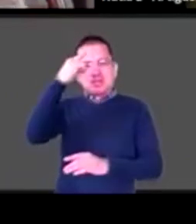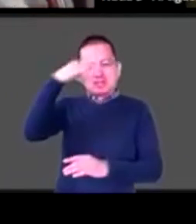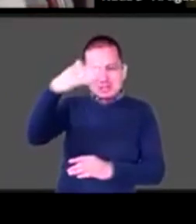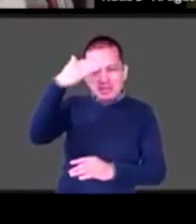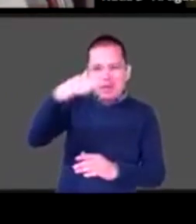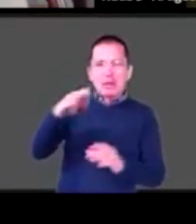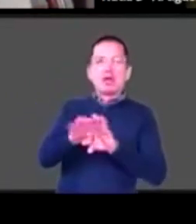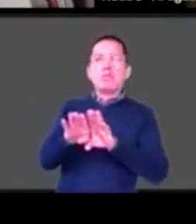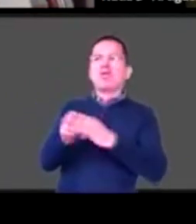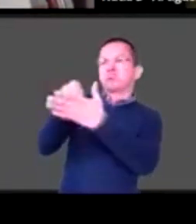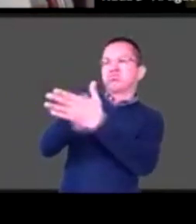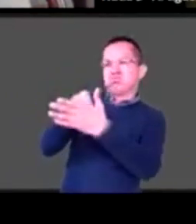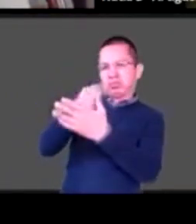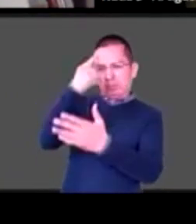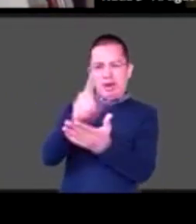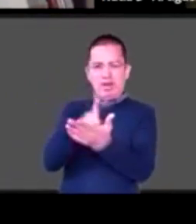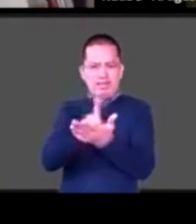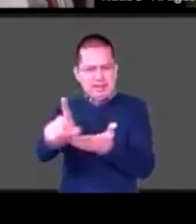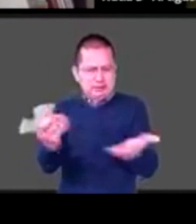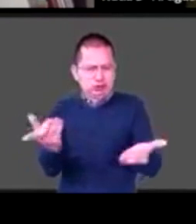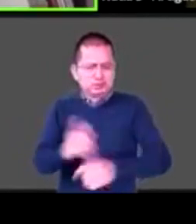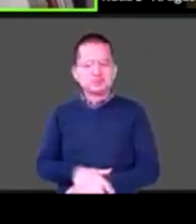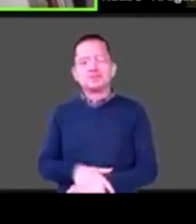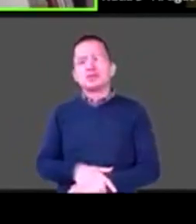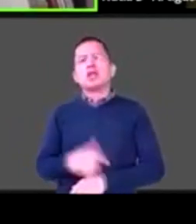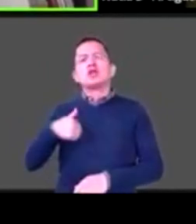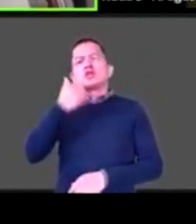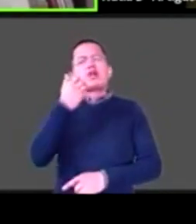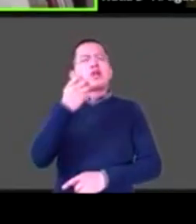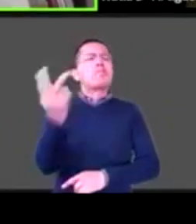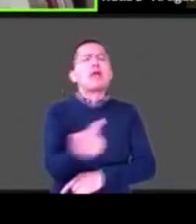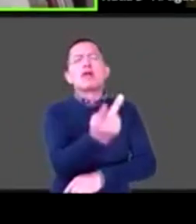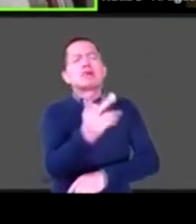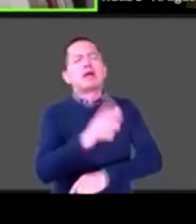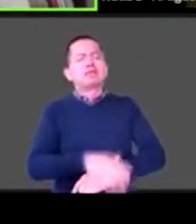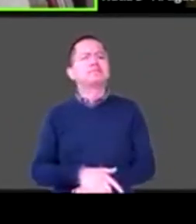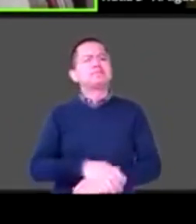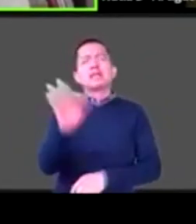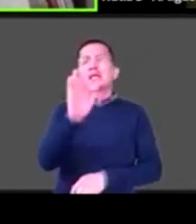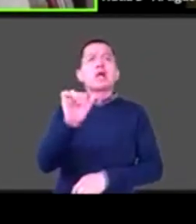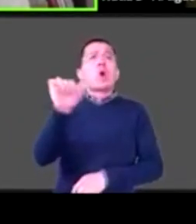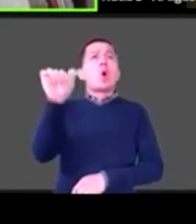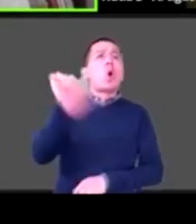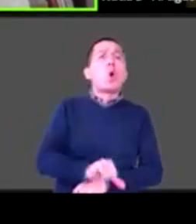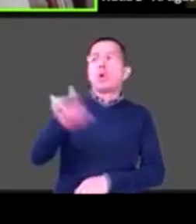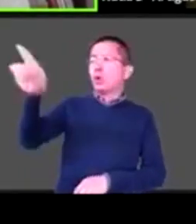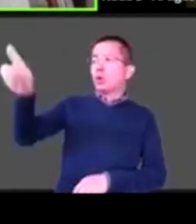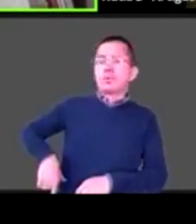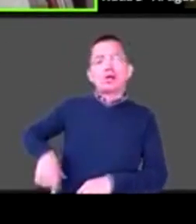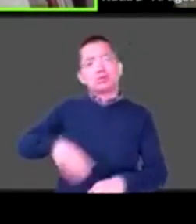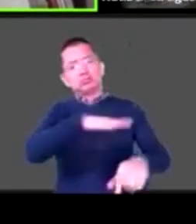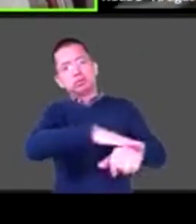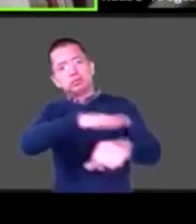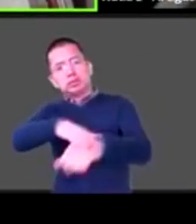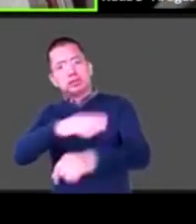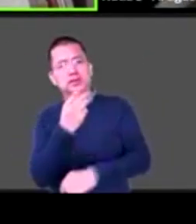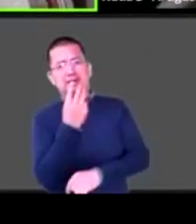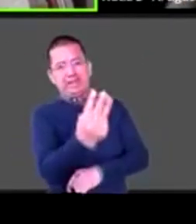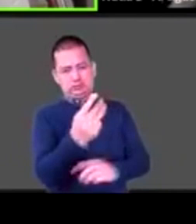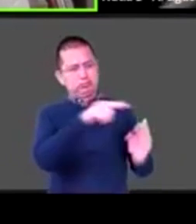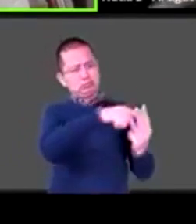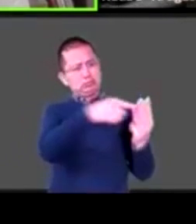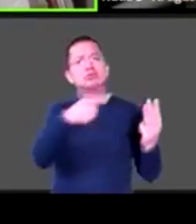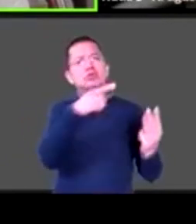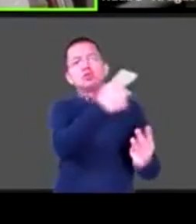hoy por hoy, convocados por el gobierno para hacer tres cosas fundamentales que ayudarían a las personas con discapacidad durante la